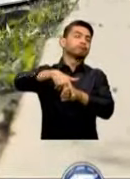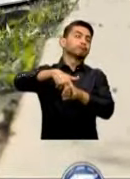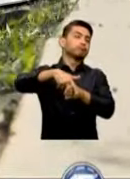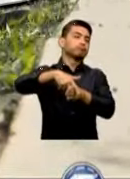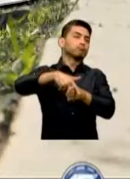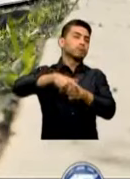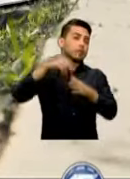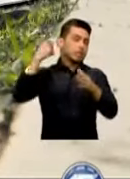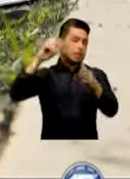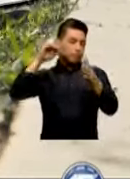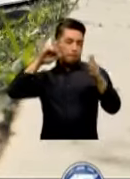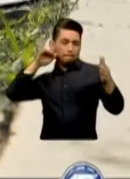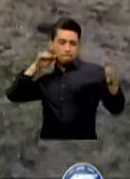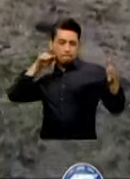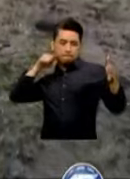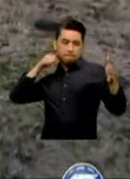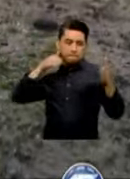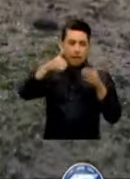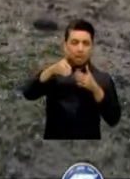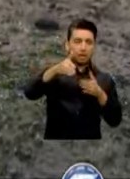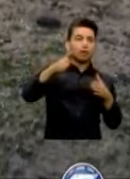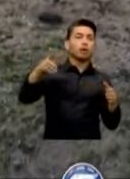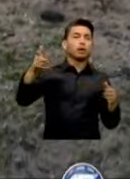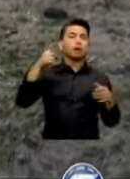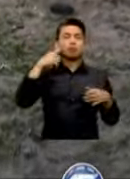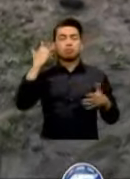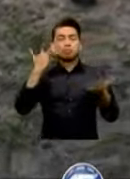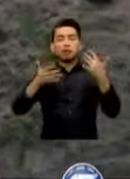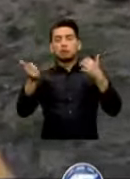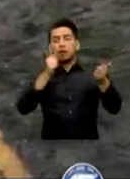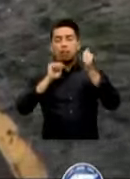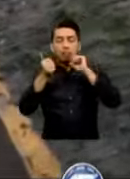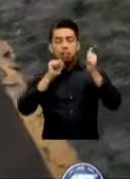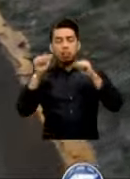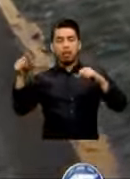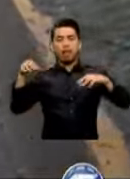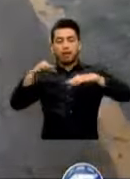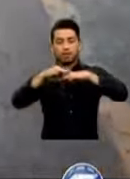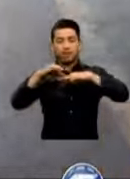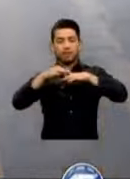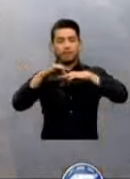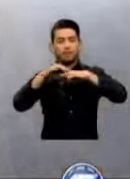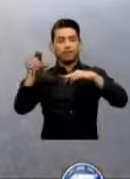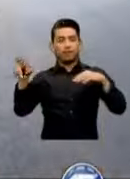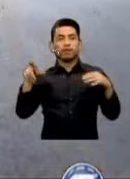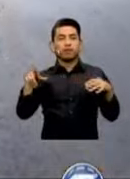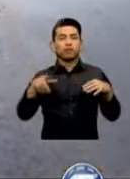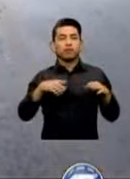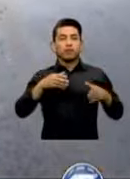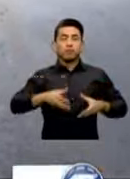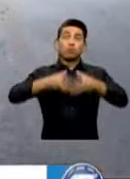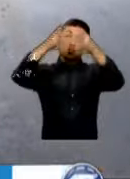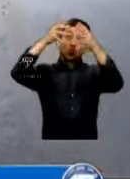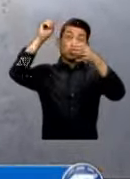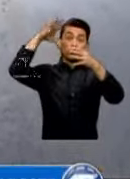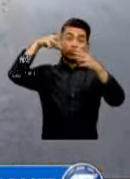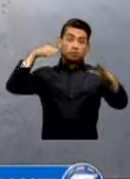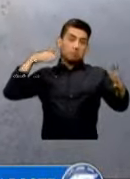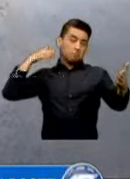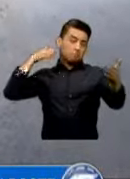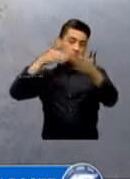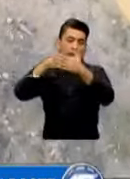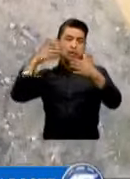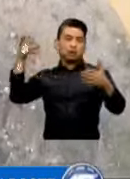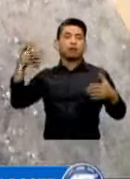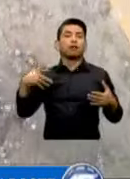Velocidad Se Supone Bajo Efectos De Licor En El Anillo Periférico Y 28 Calles De La Zona 11 Colisionaron Contra Un Poste Del Alumbrado Público Ambos